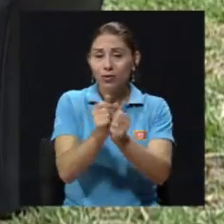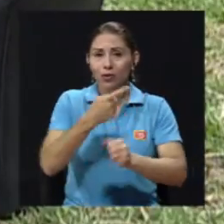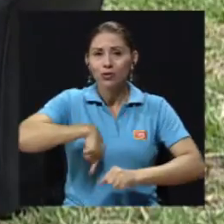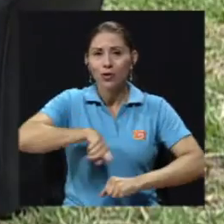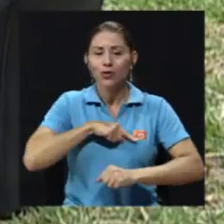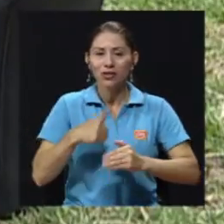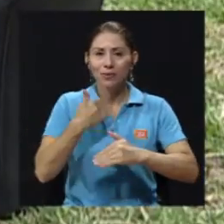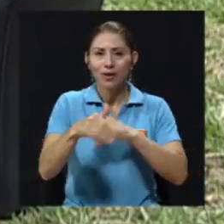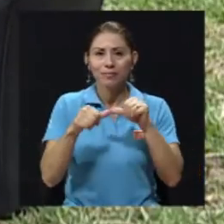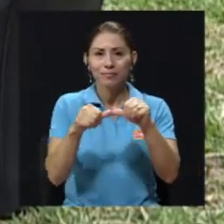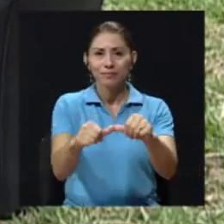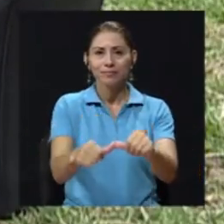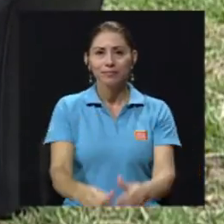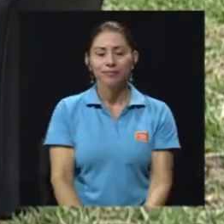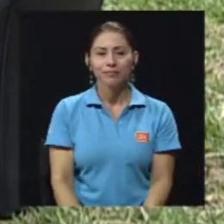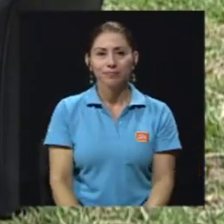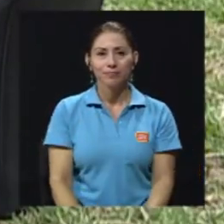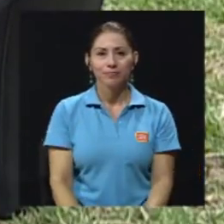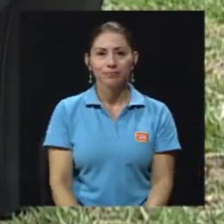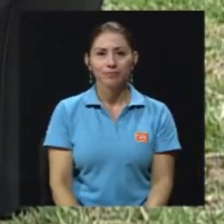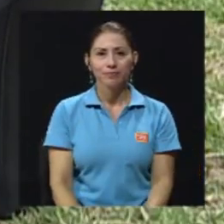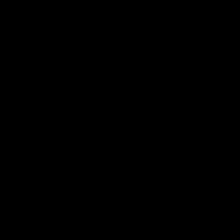quédense con nosotros y ya regresamos.